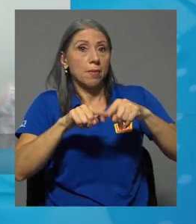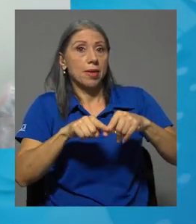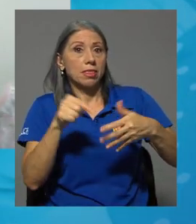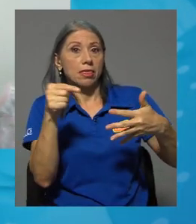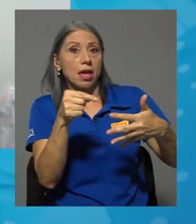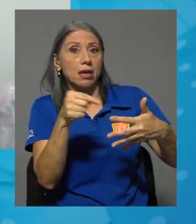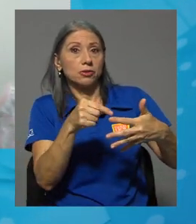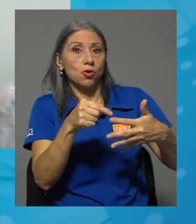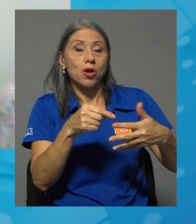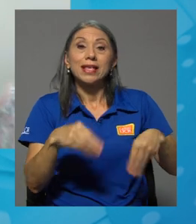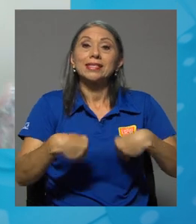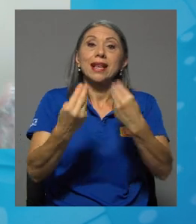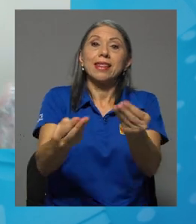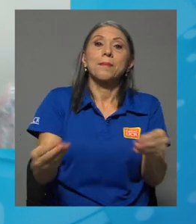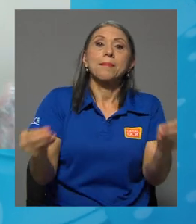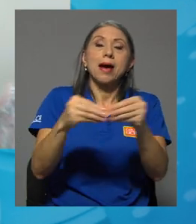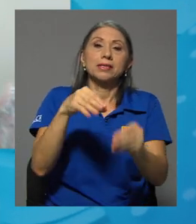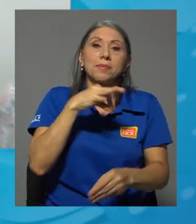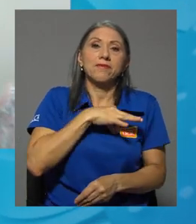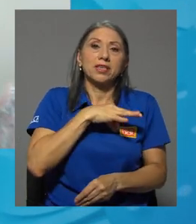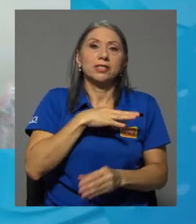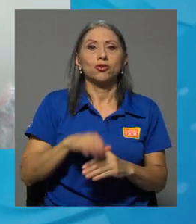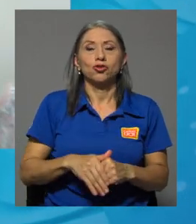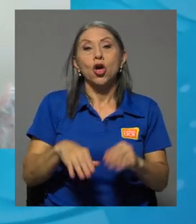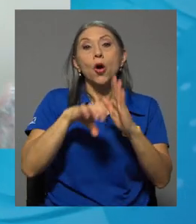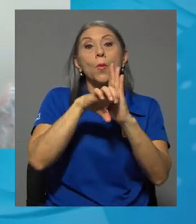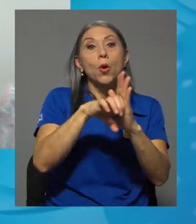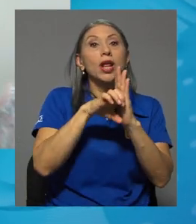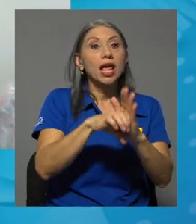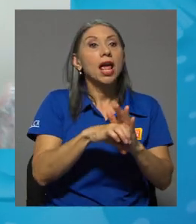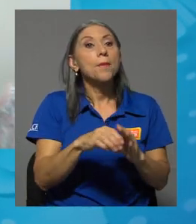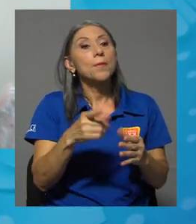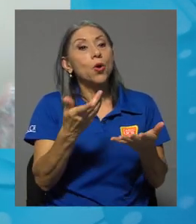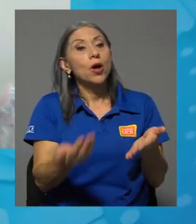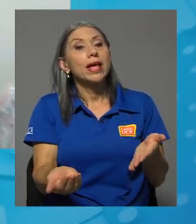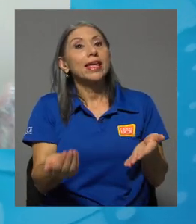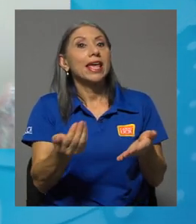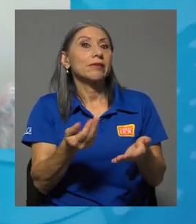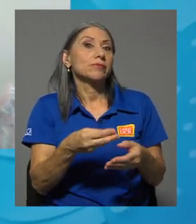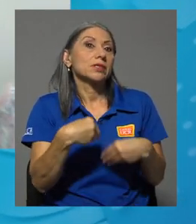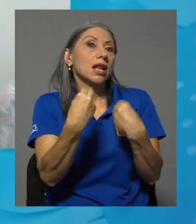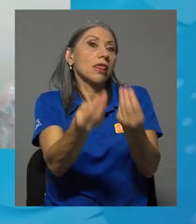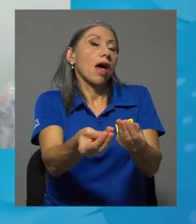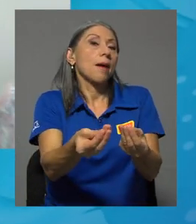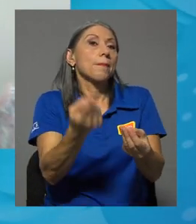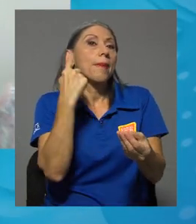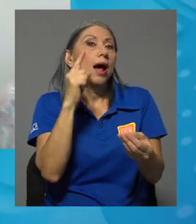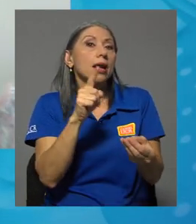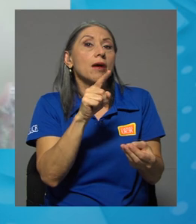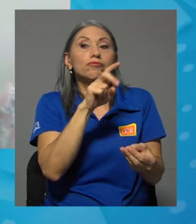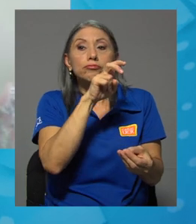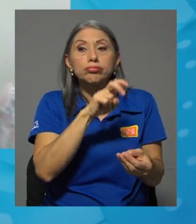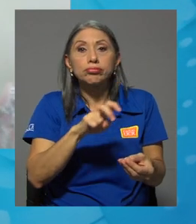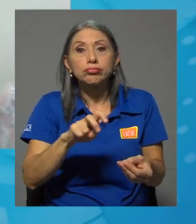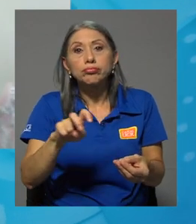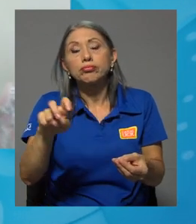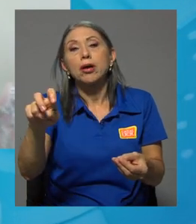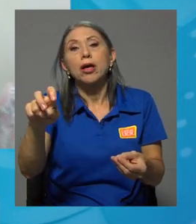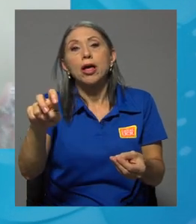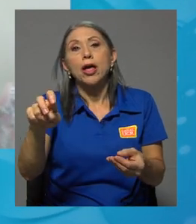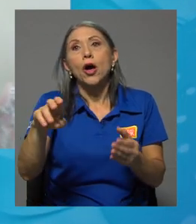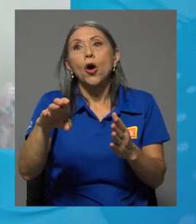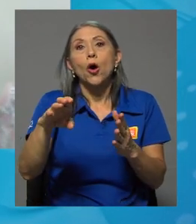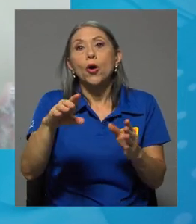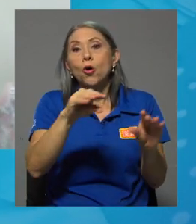tiene mayores beneficios desde la reubicación geográfica, ¿verdad? Que es un monto que se le brinda a la persona estudiante para pagar